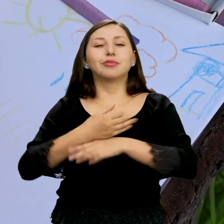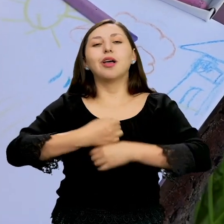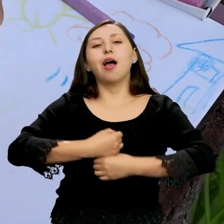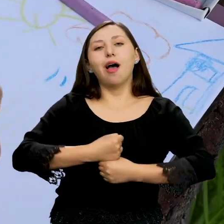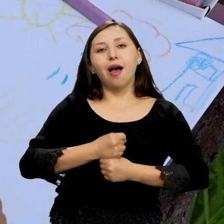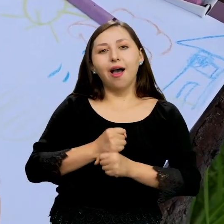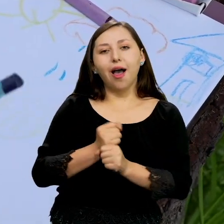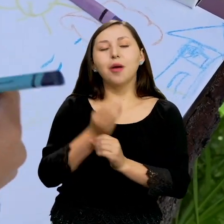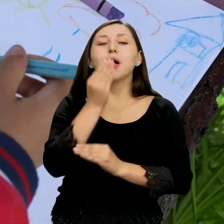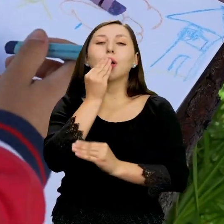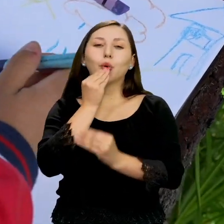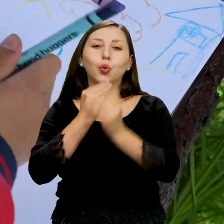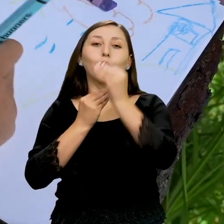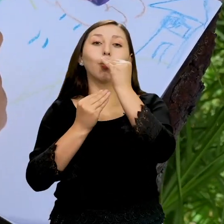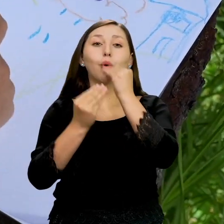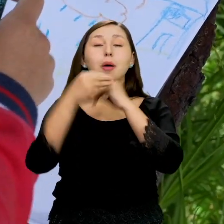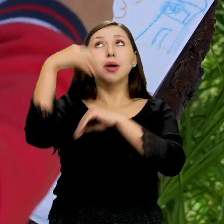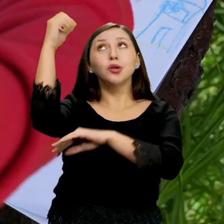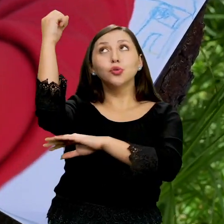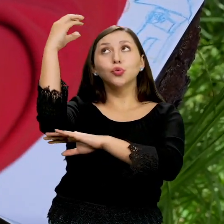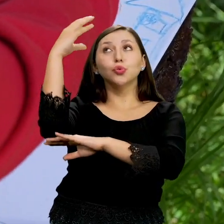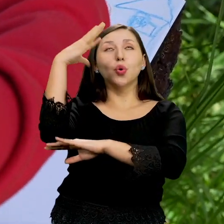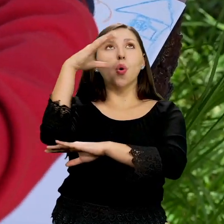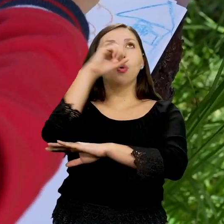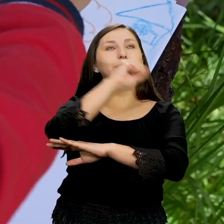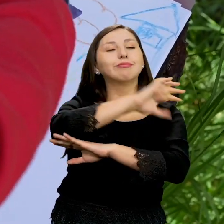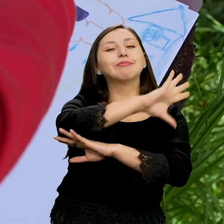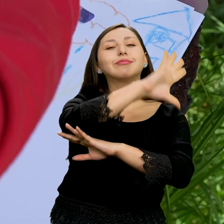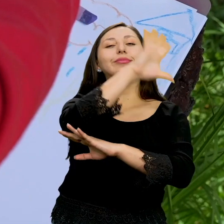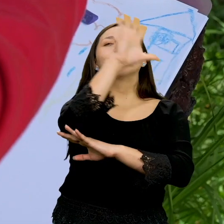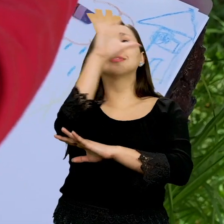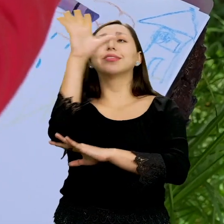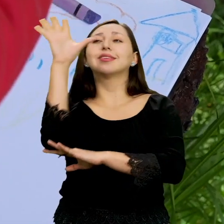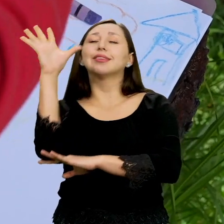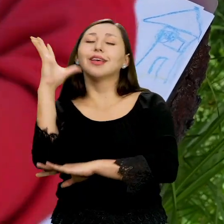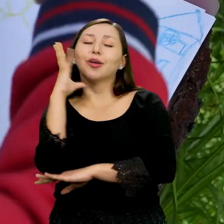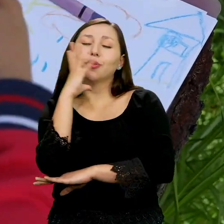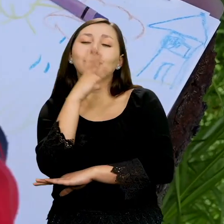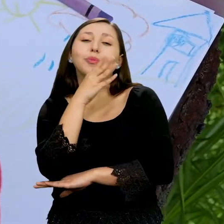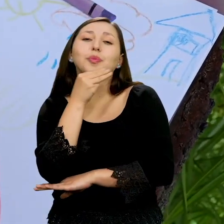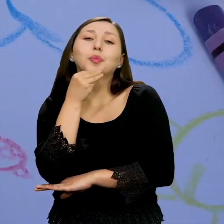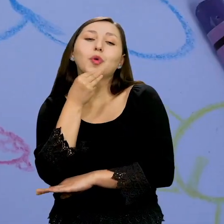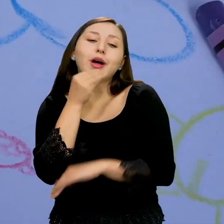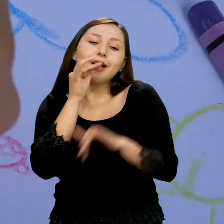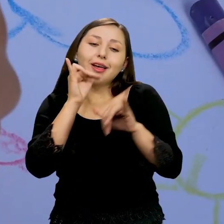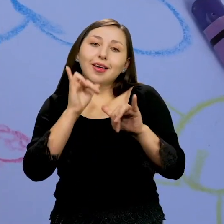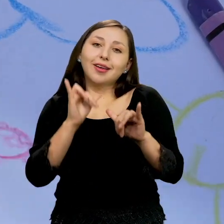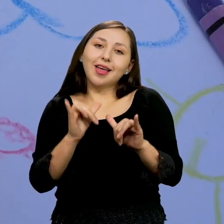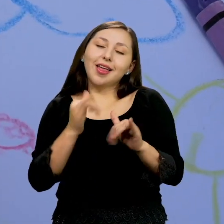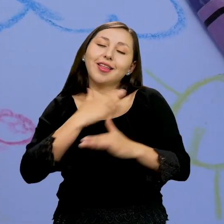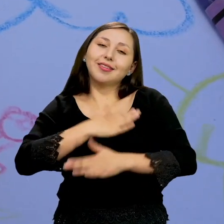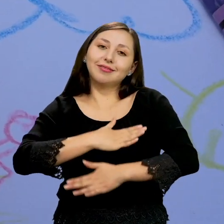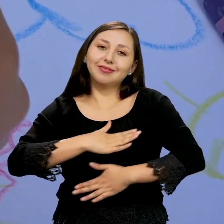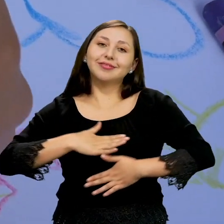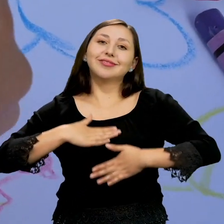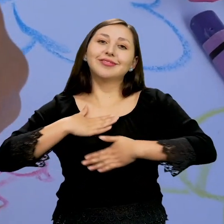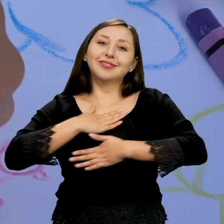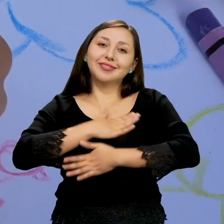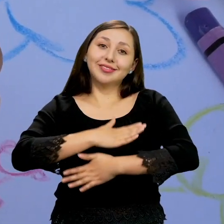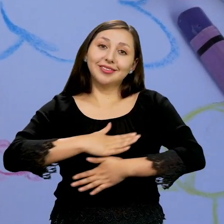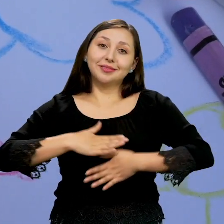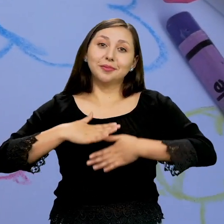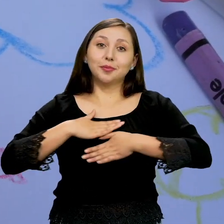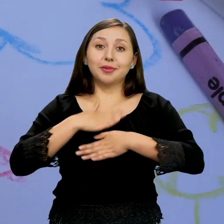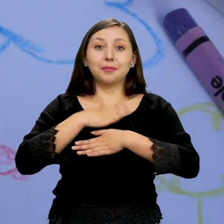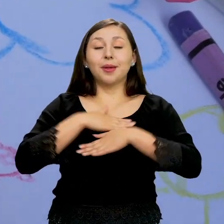El sol estaba muy bonito Y tomamos un poquito del sol Cuando de pronto La